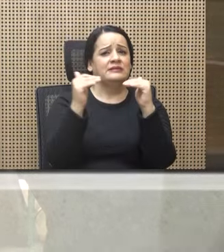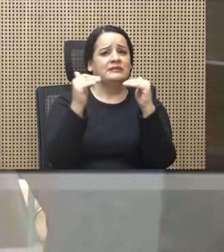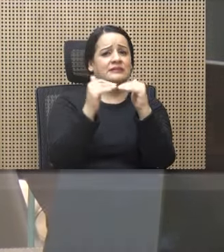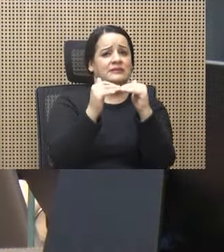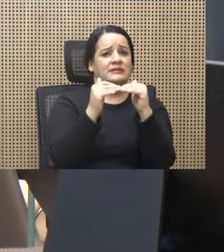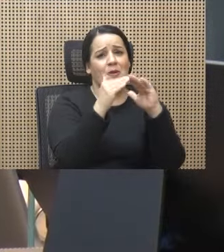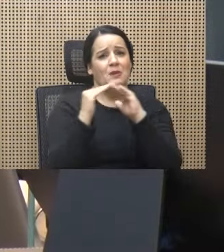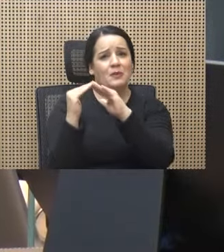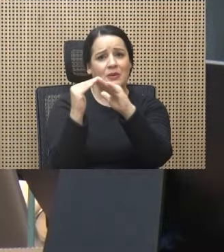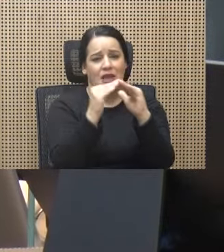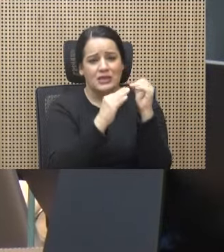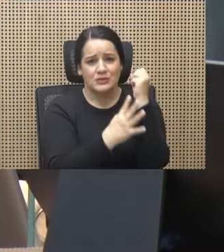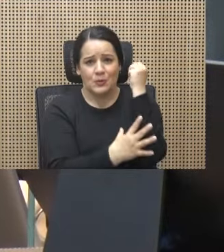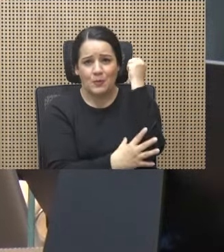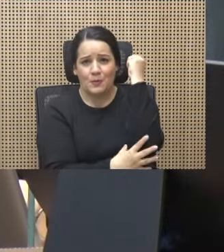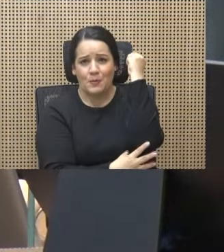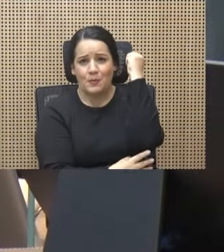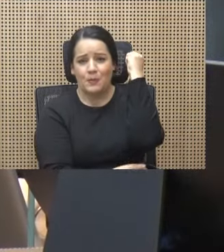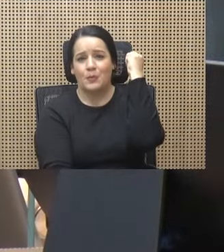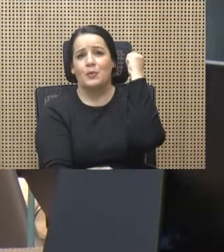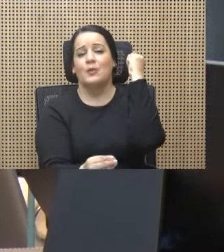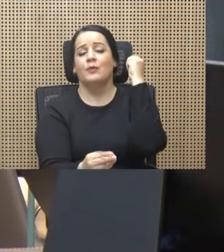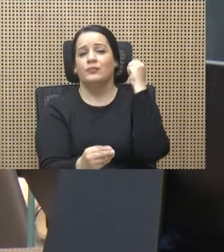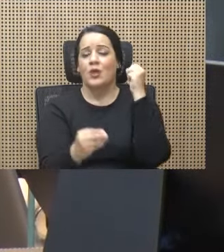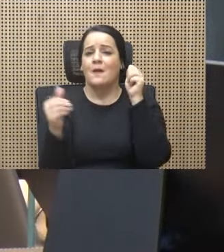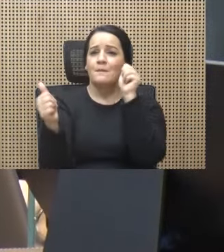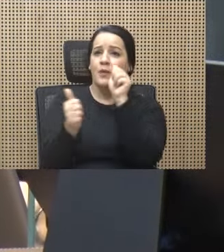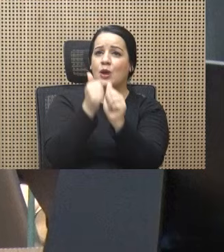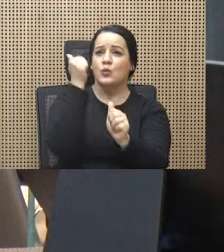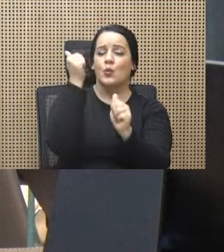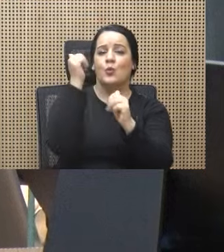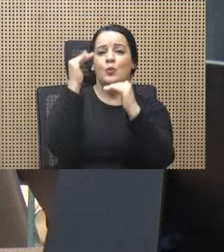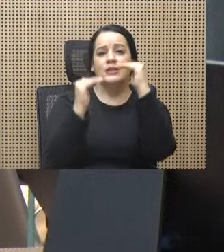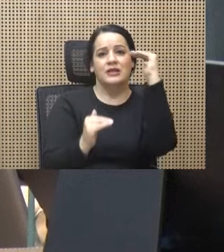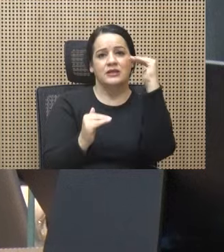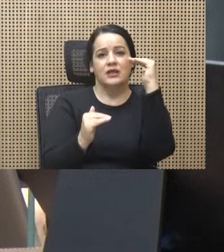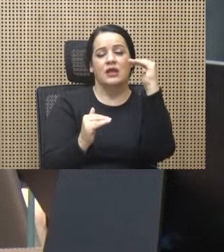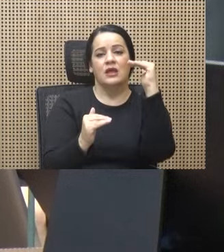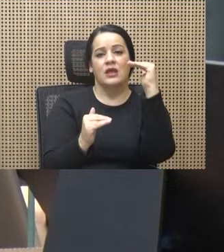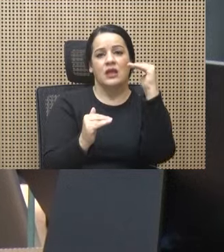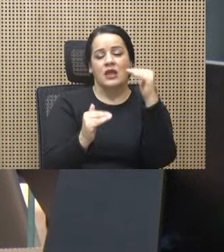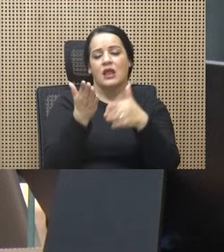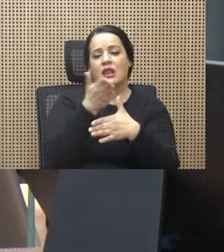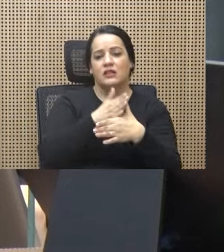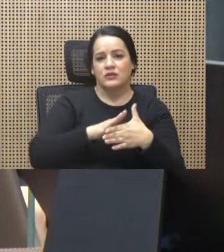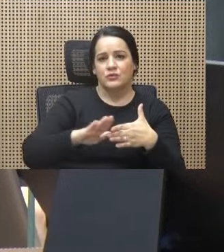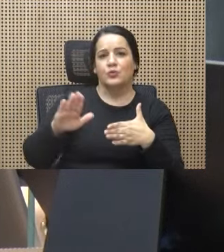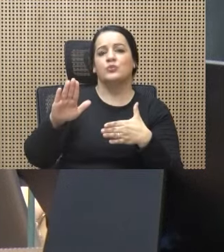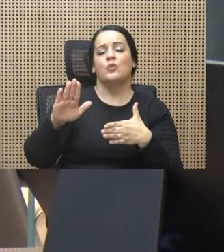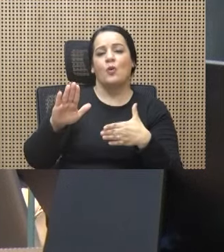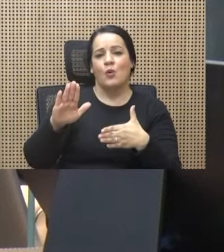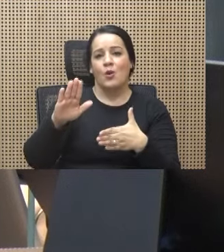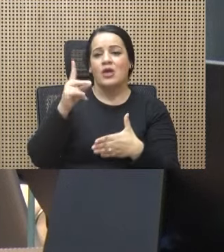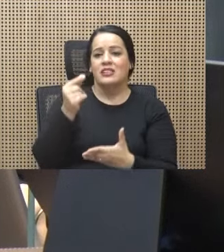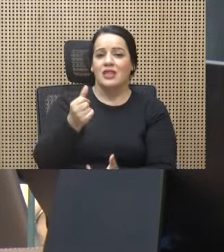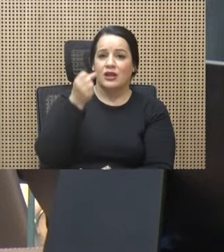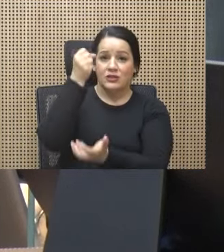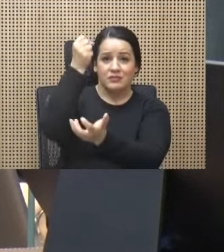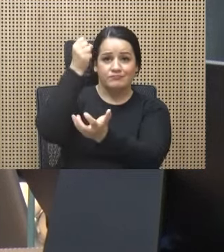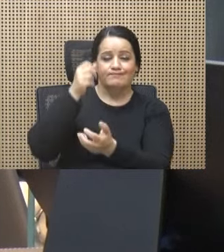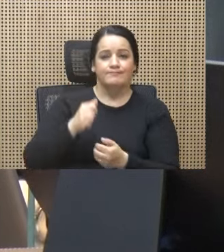en pobreza y con la mayor desigualdad en la distribución de sus ingresos.